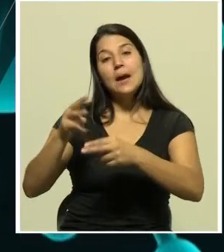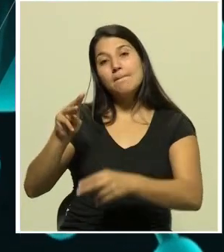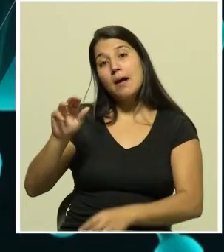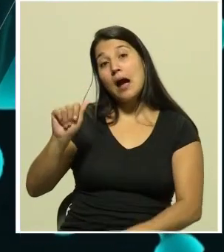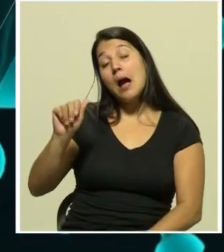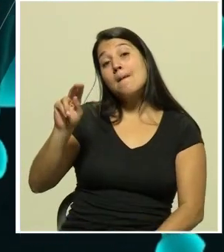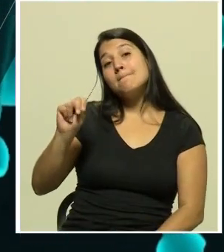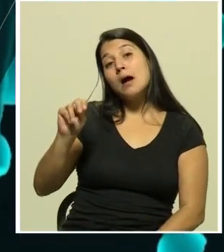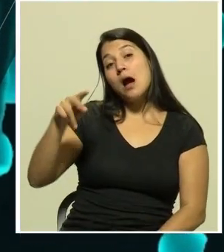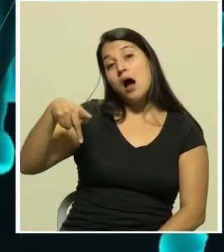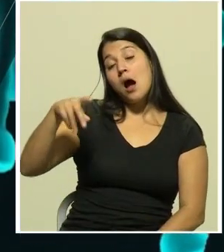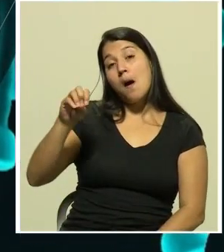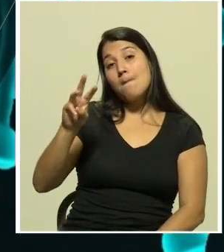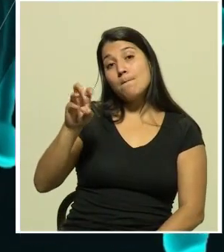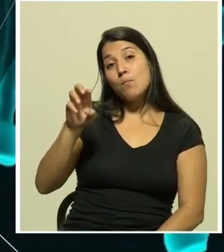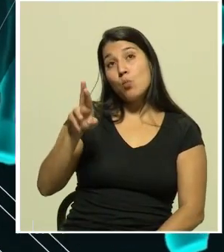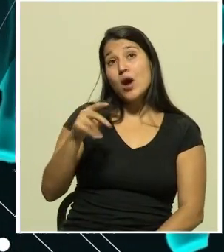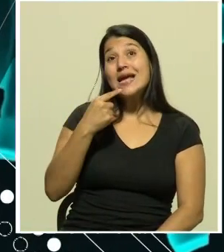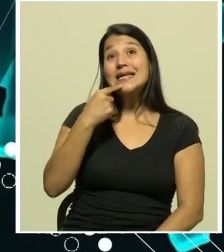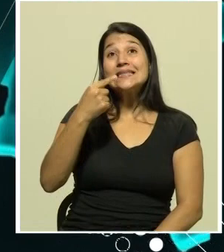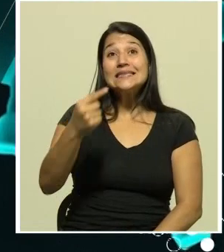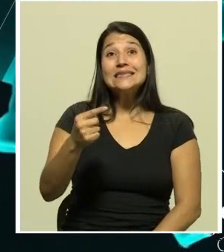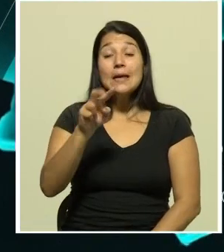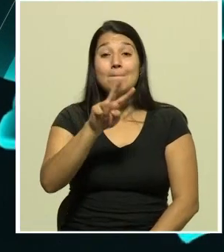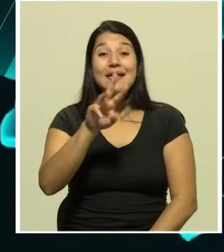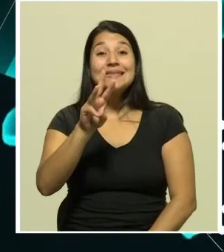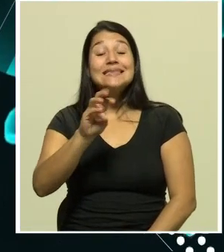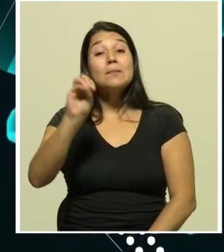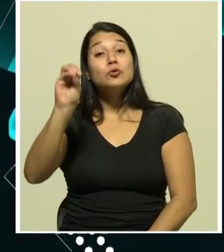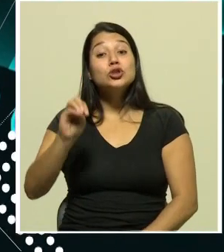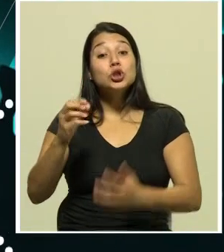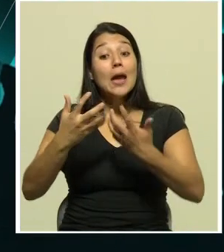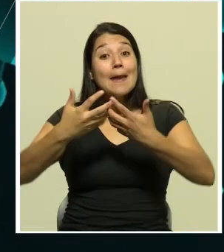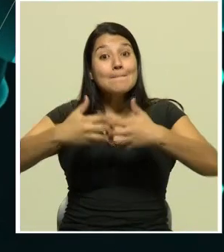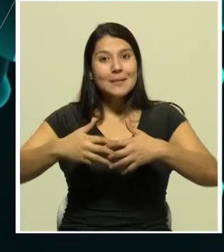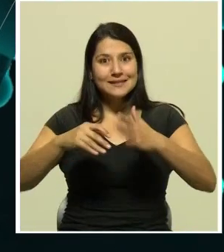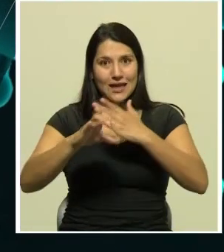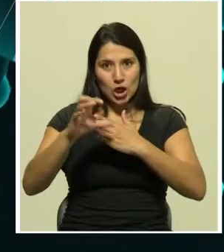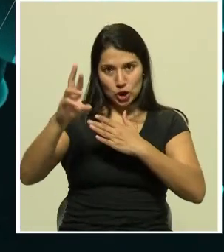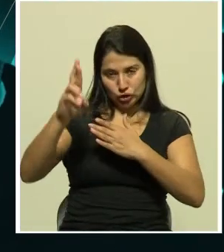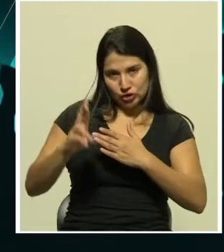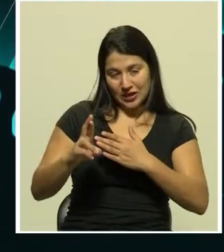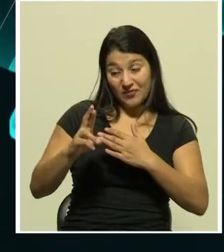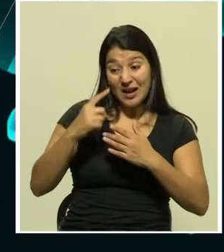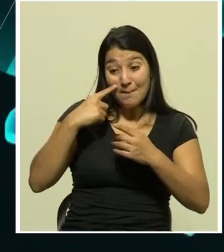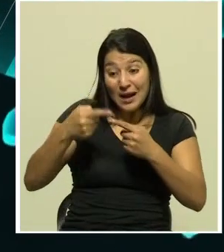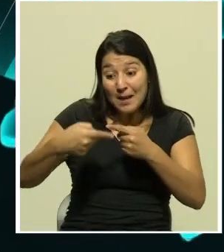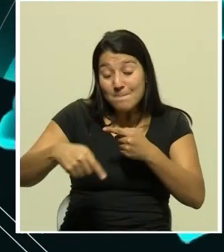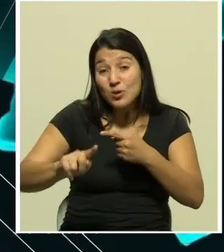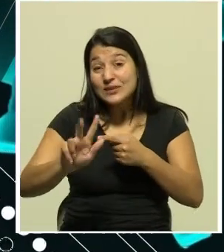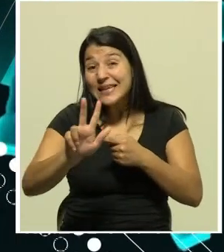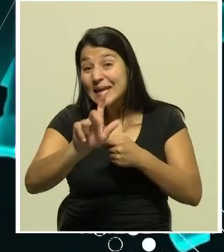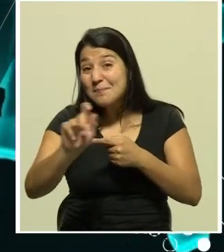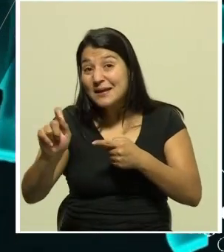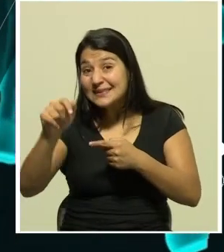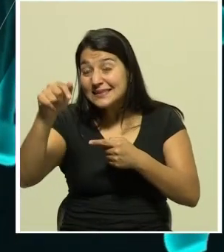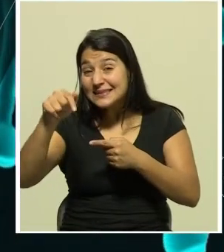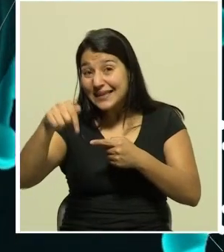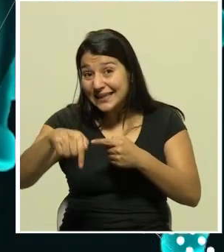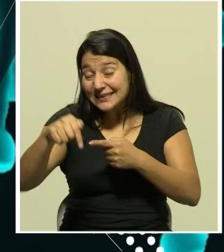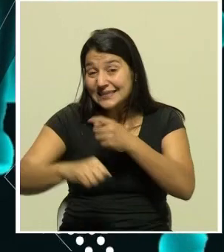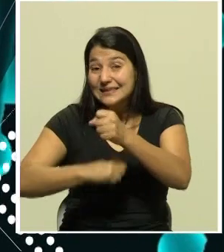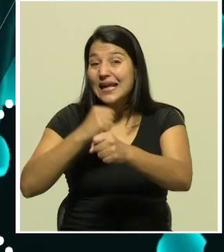% de las empresas o compañías en el país prevén recortes en su planilla para el tercer trimestre de este año.